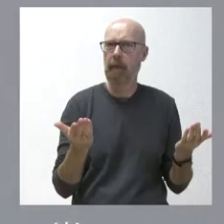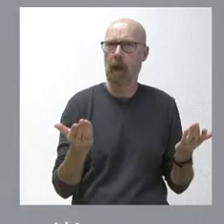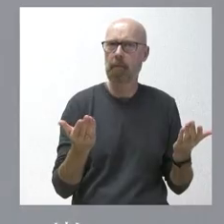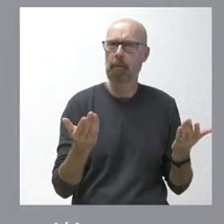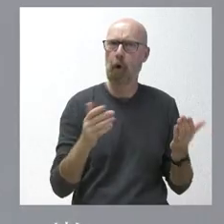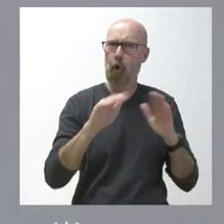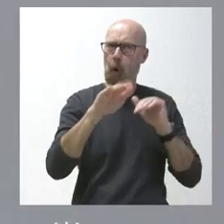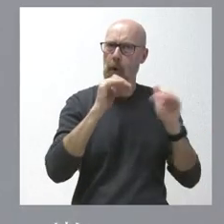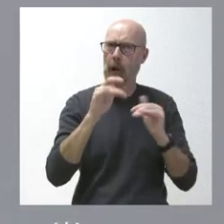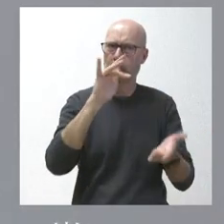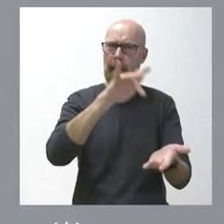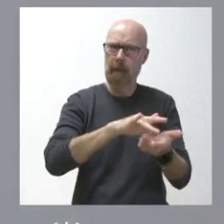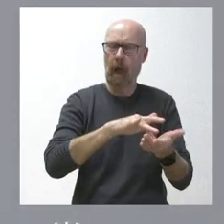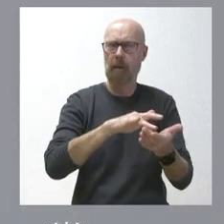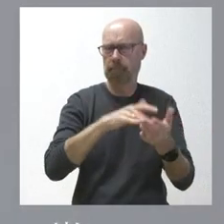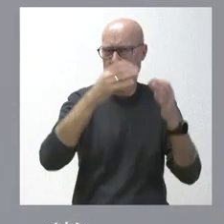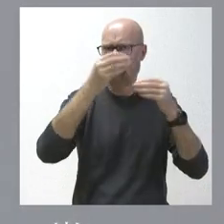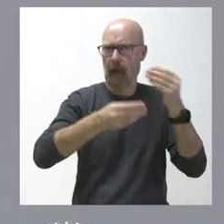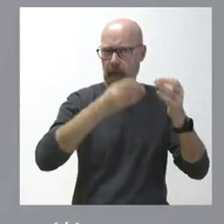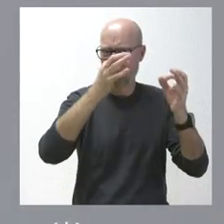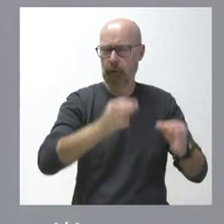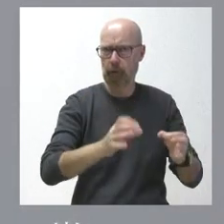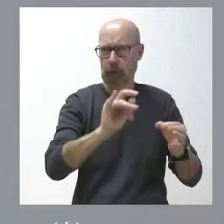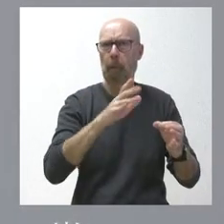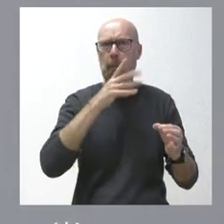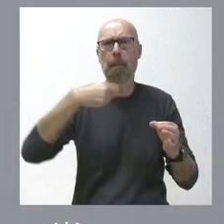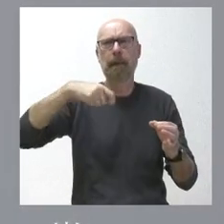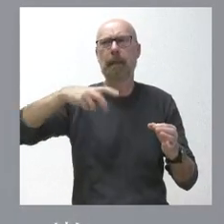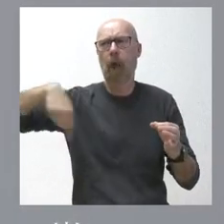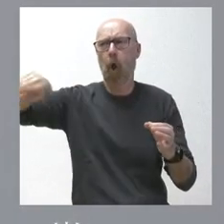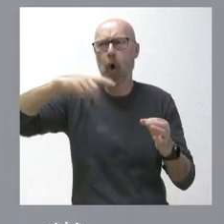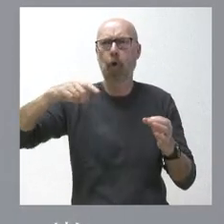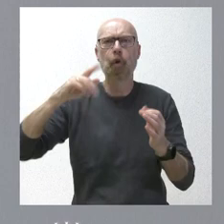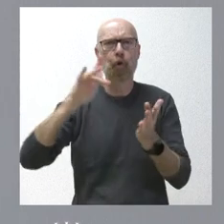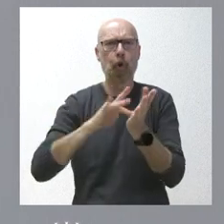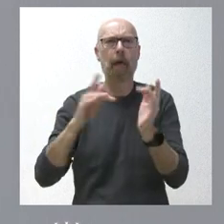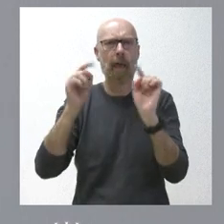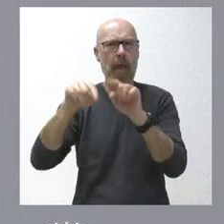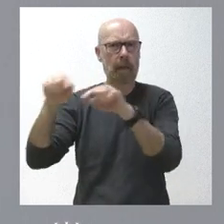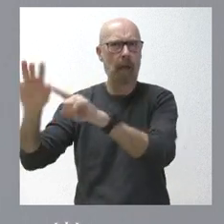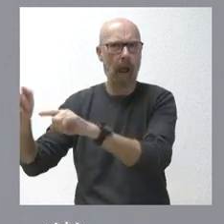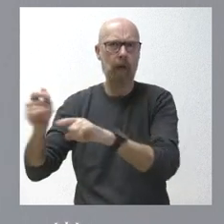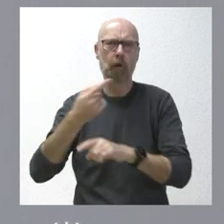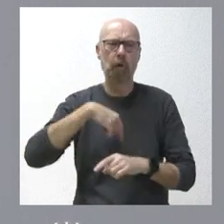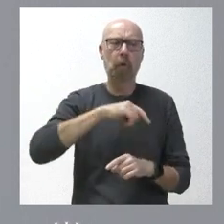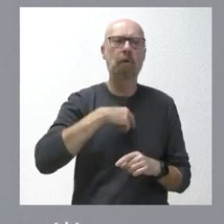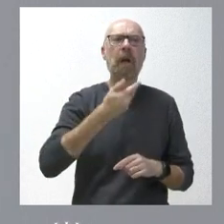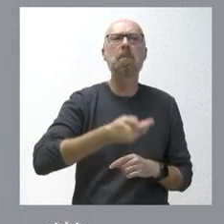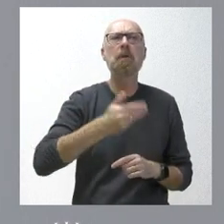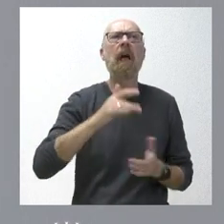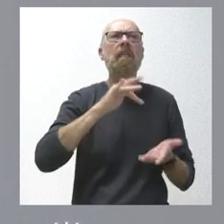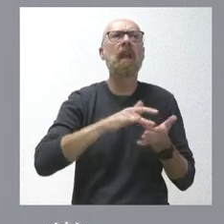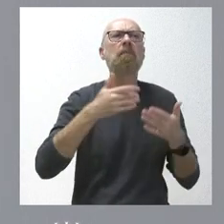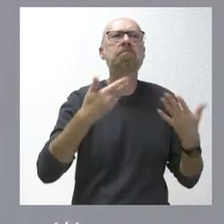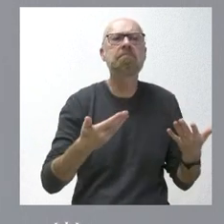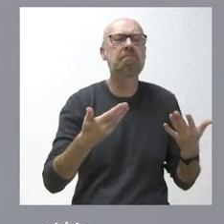convocatoria se iba a producir, porque estaba recibiendo al resto de presidentes de comunidades autónomas y, por tanto, no era tan importante a nosotros la fecha